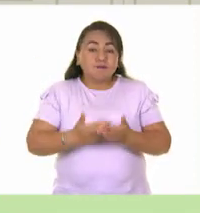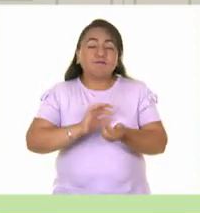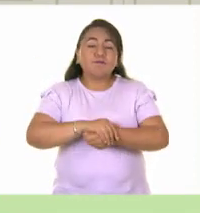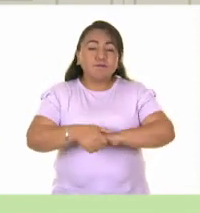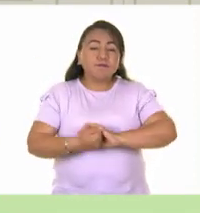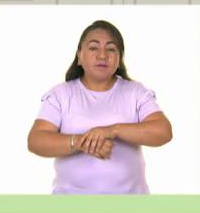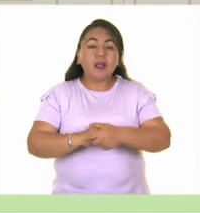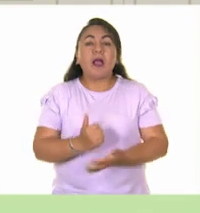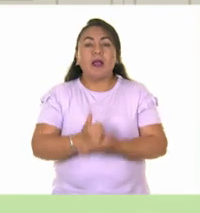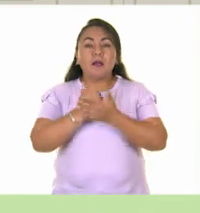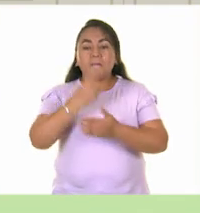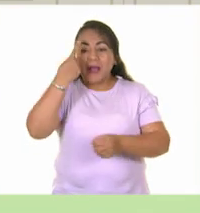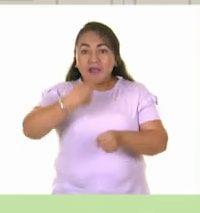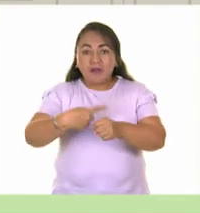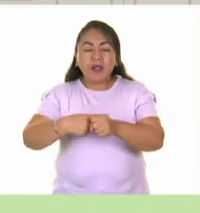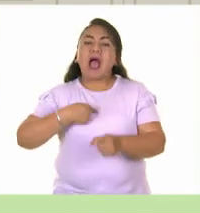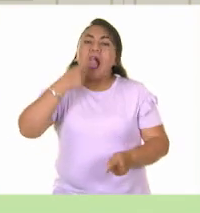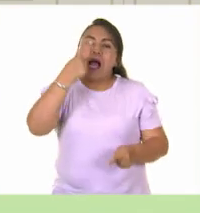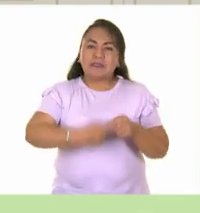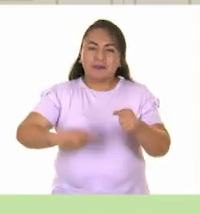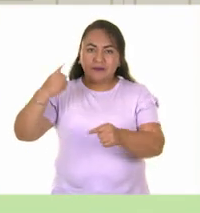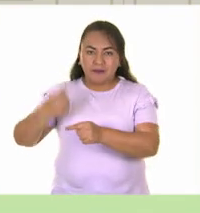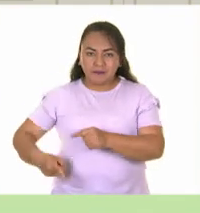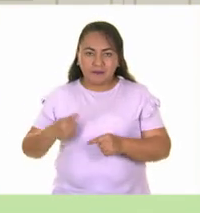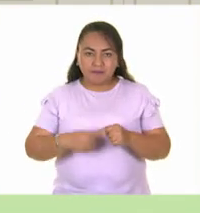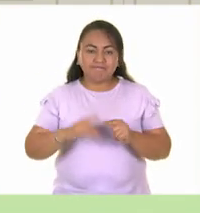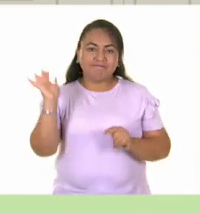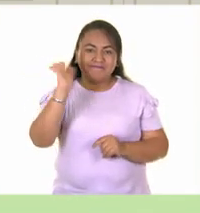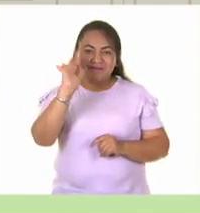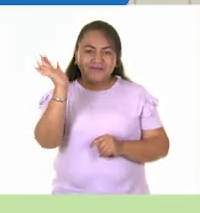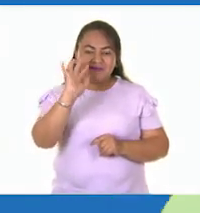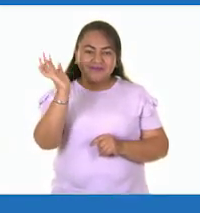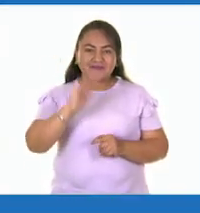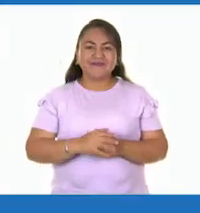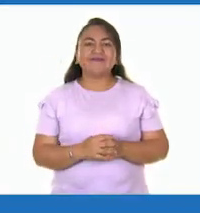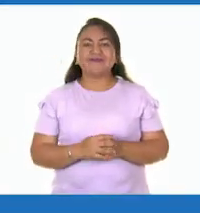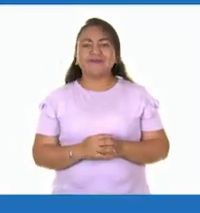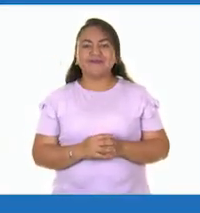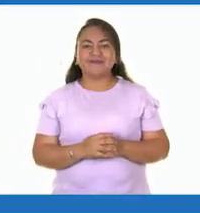jabón, ayuda a prevenir enfermedades. Adiós.